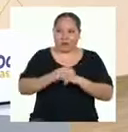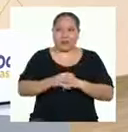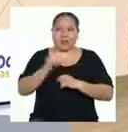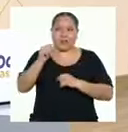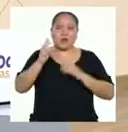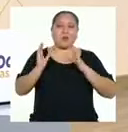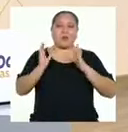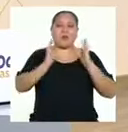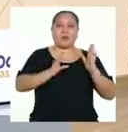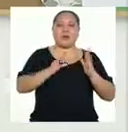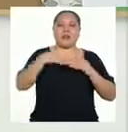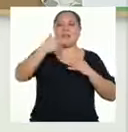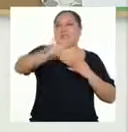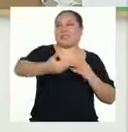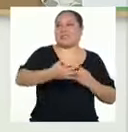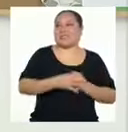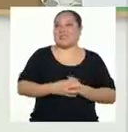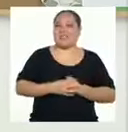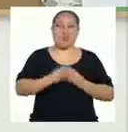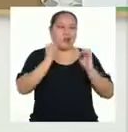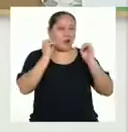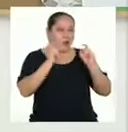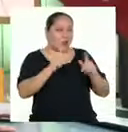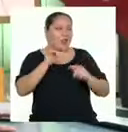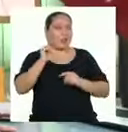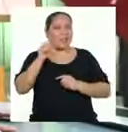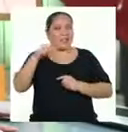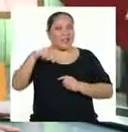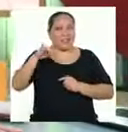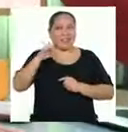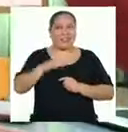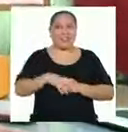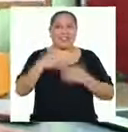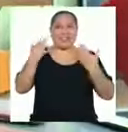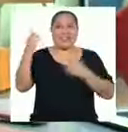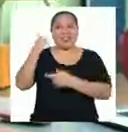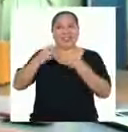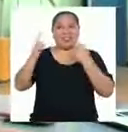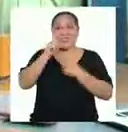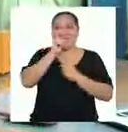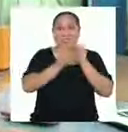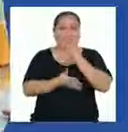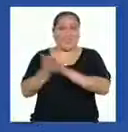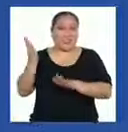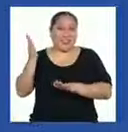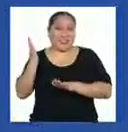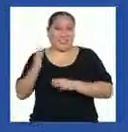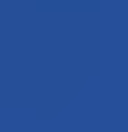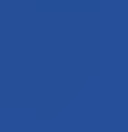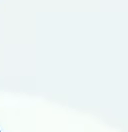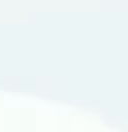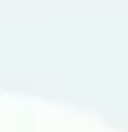Así me preparo para lo que se viene. De acuerdo, Yanira. Ya regresamos. ¡No se vayan!